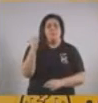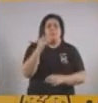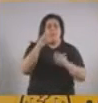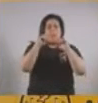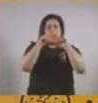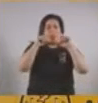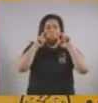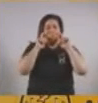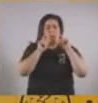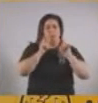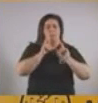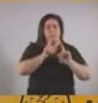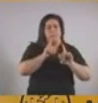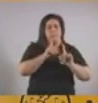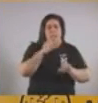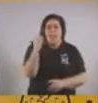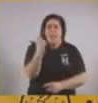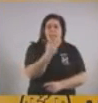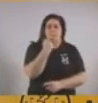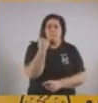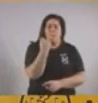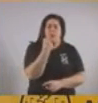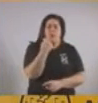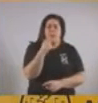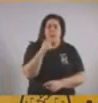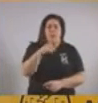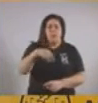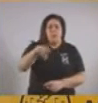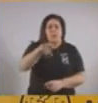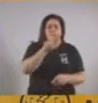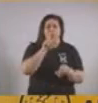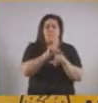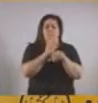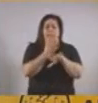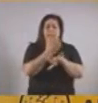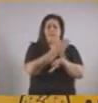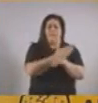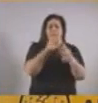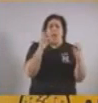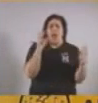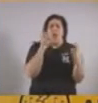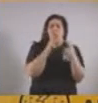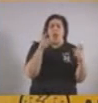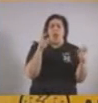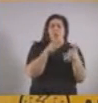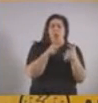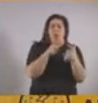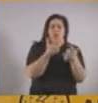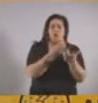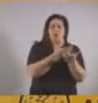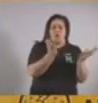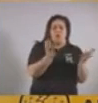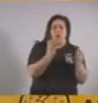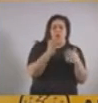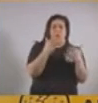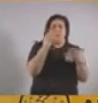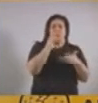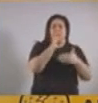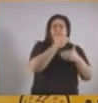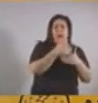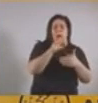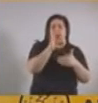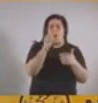tapabocas. Es importante que sigamos evitando los encuentros sociales en lugares cerrados o mal ventilados.